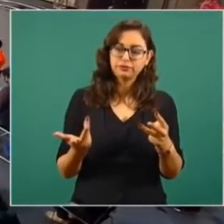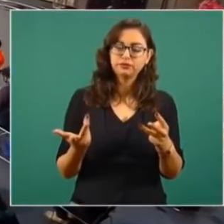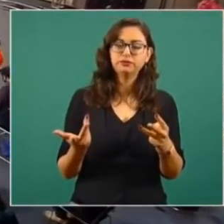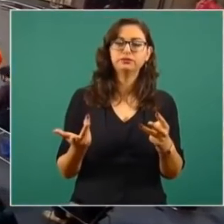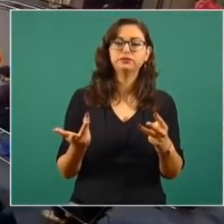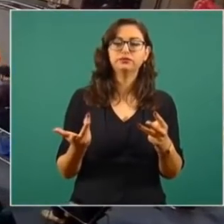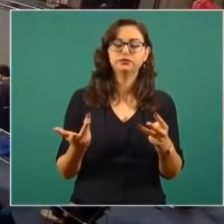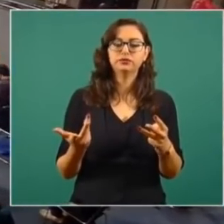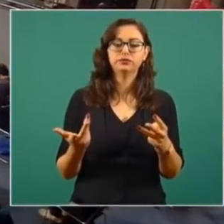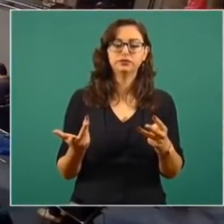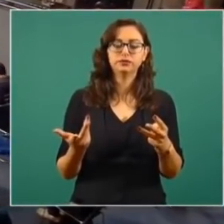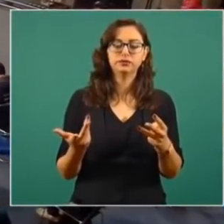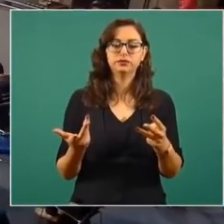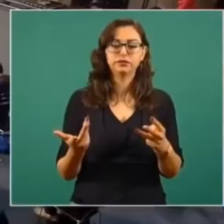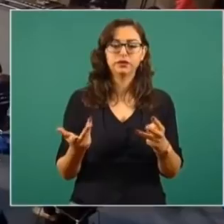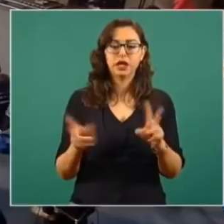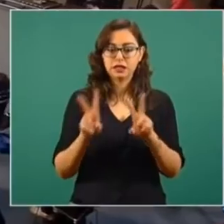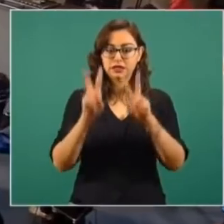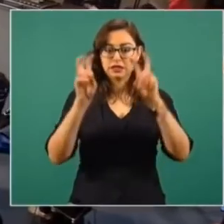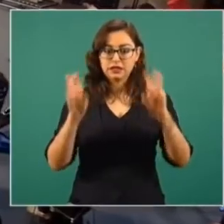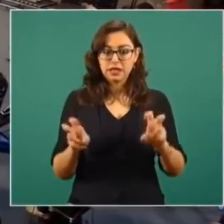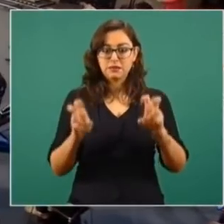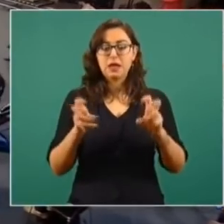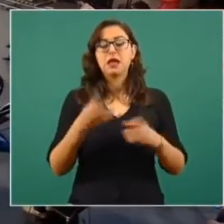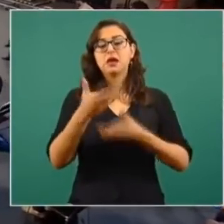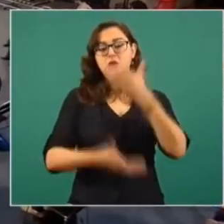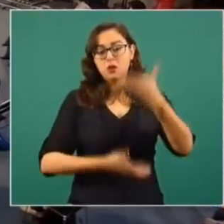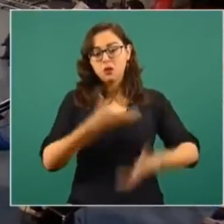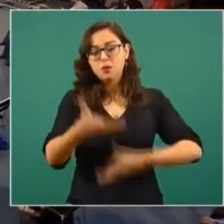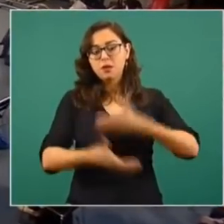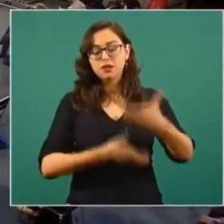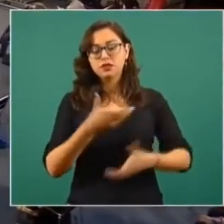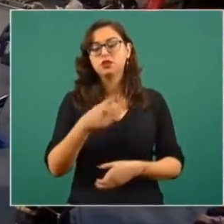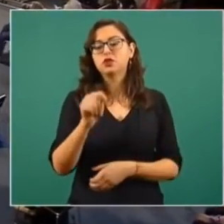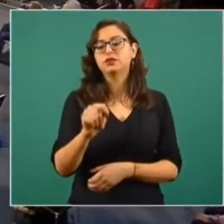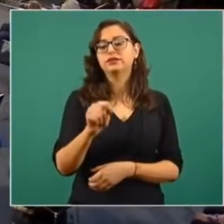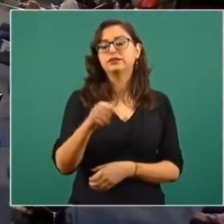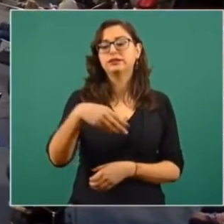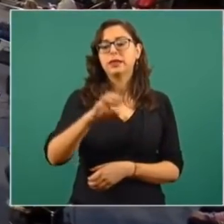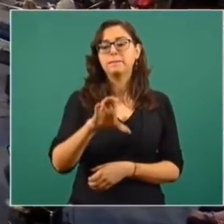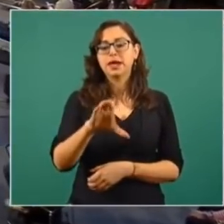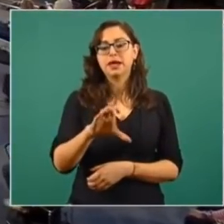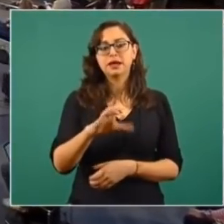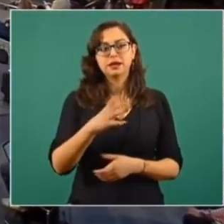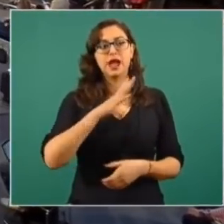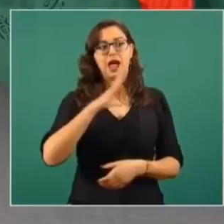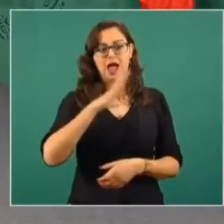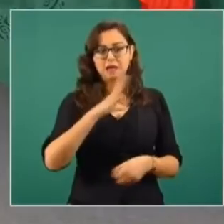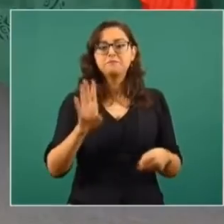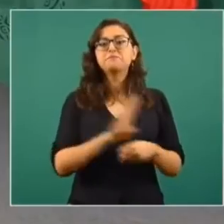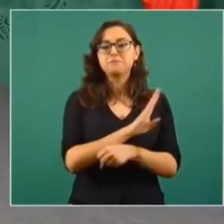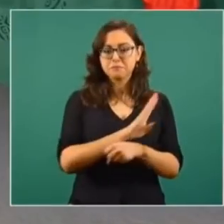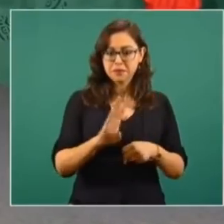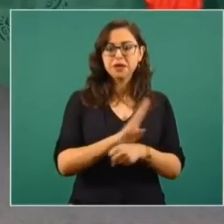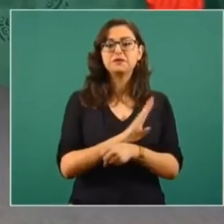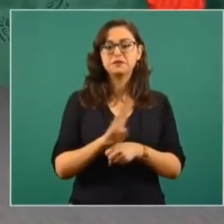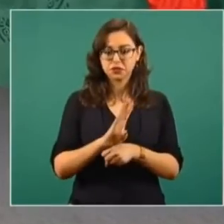el tratado comercial. Lo que hablábamos,